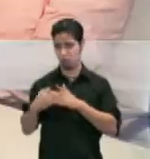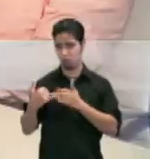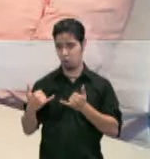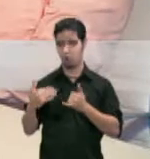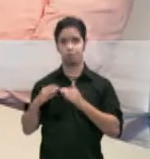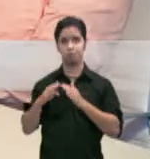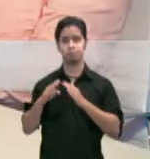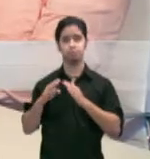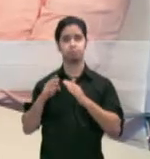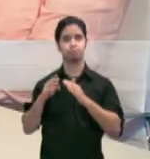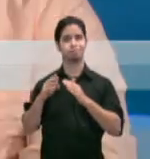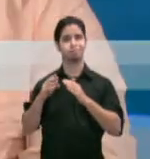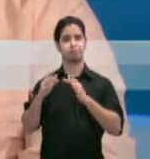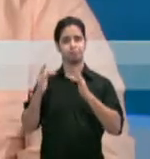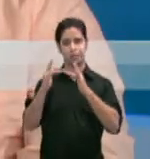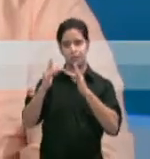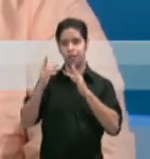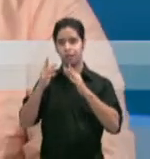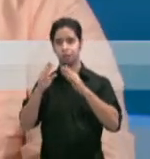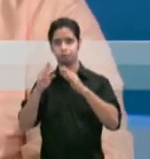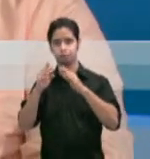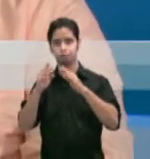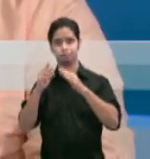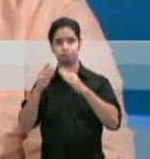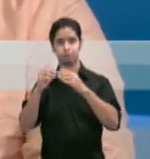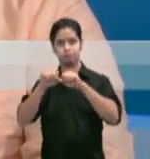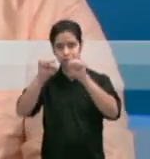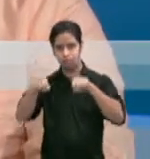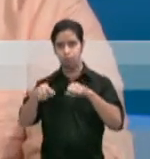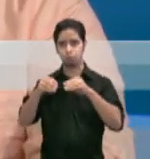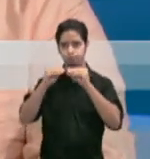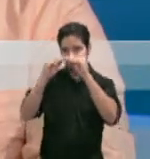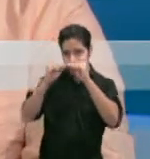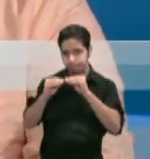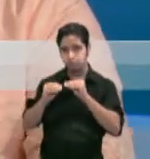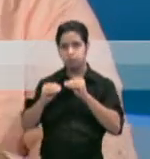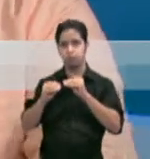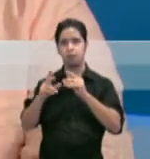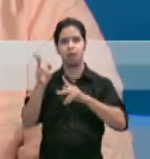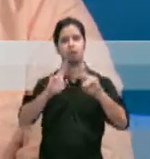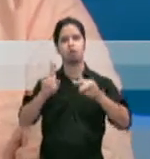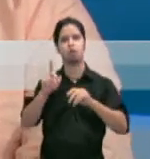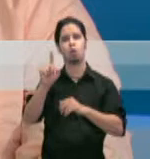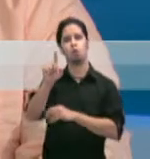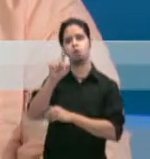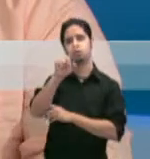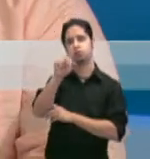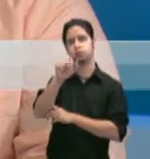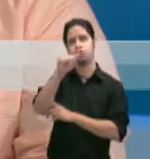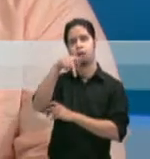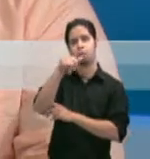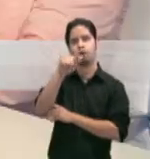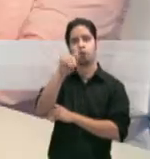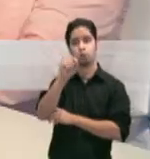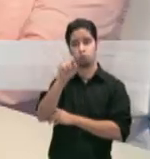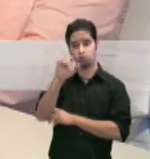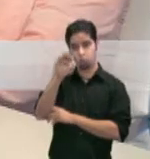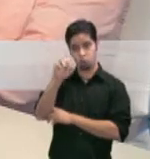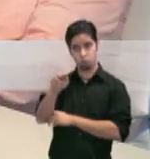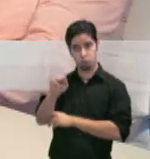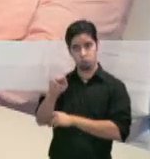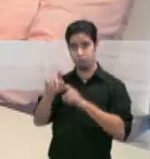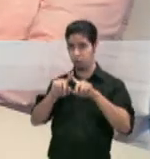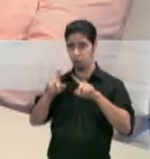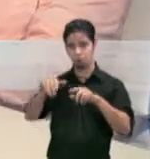de la plataforma de comercio electrónico y mucha gente todavía no conoce de lo que es un zapato.com porque no está disponible para el público. Pero esto ha abierto una gran